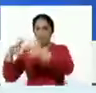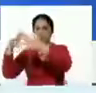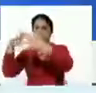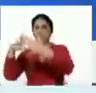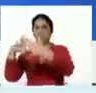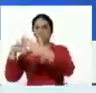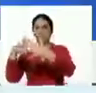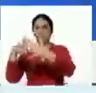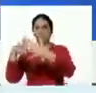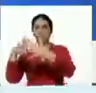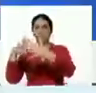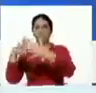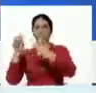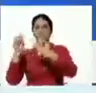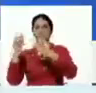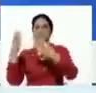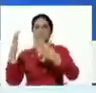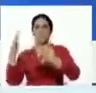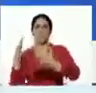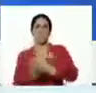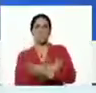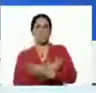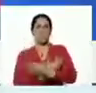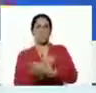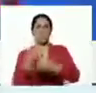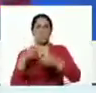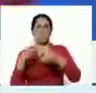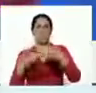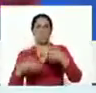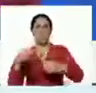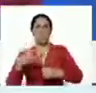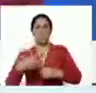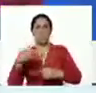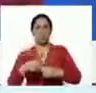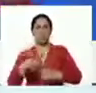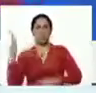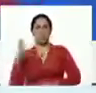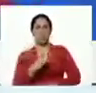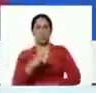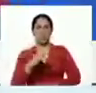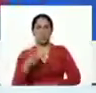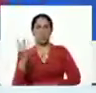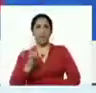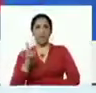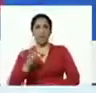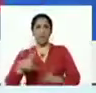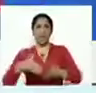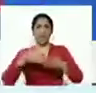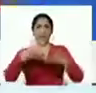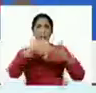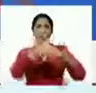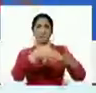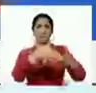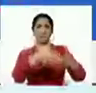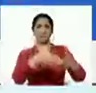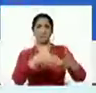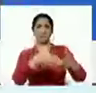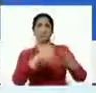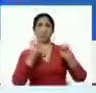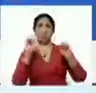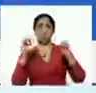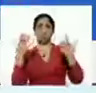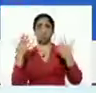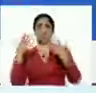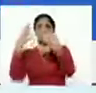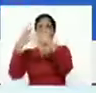Unidos logró quitarnos los insumos y la gasolina que venía a Venezuela en barco. Lo lograron en